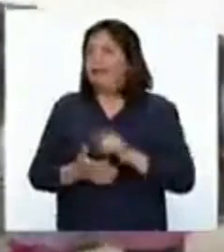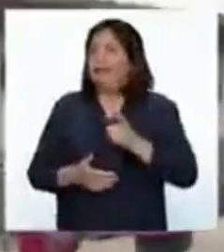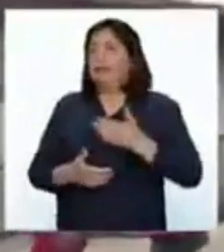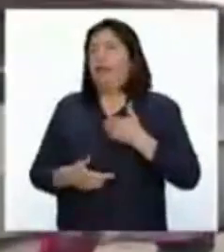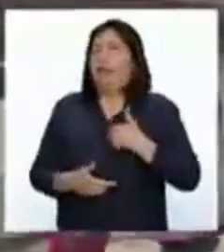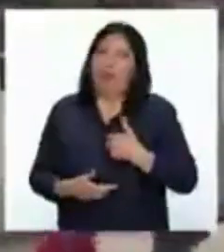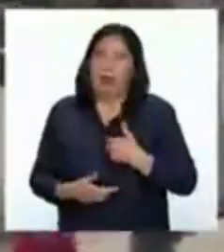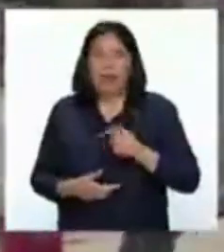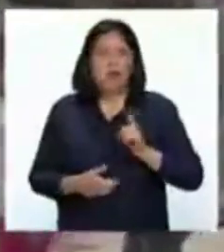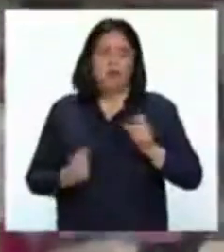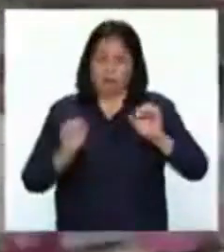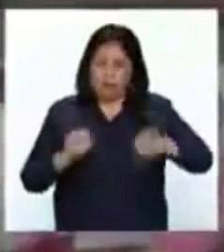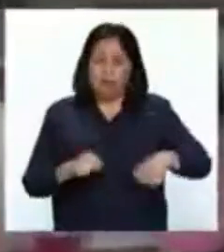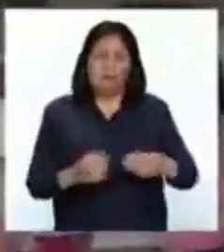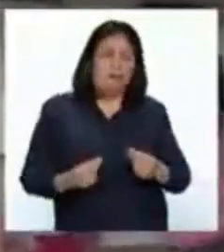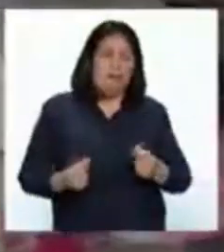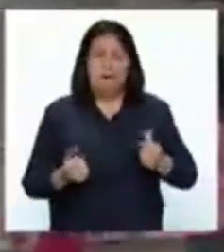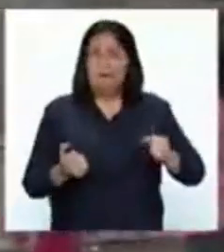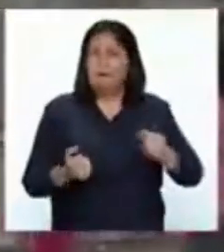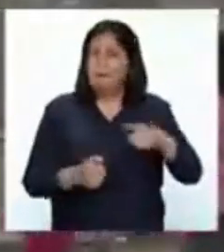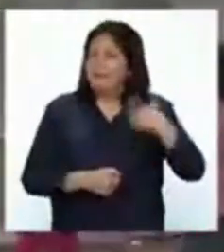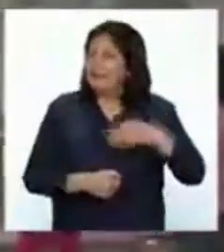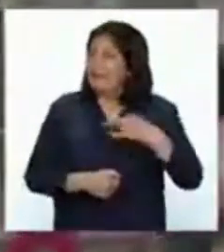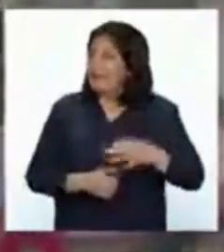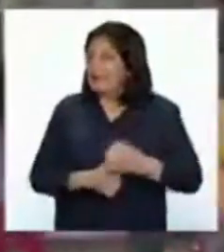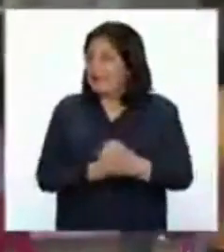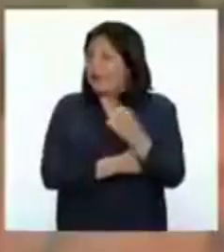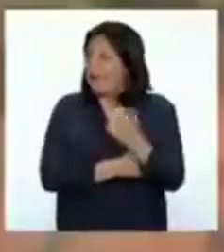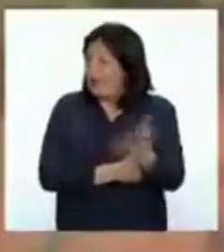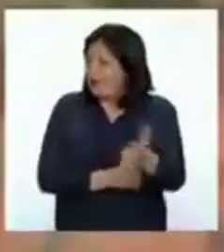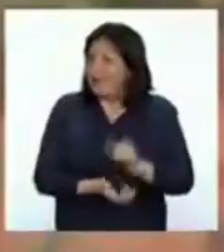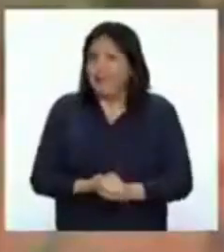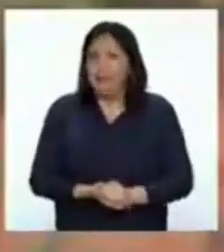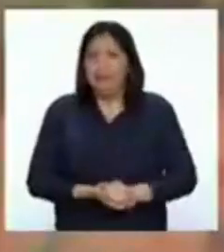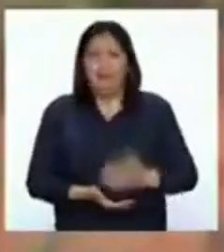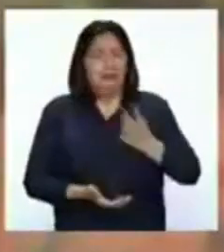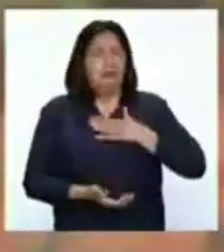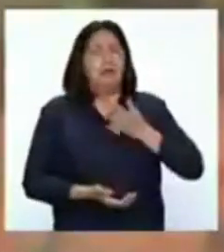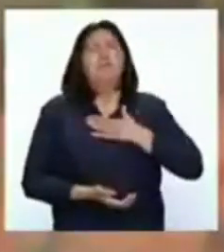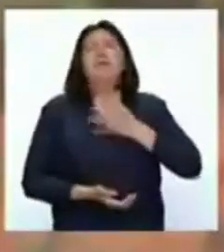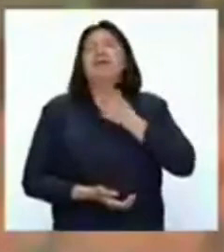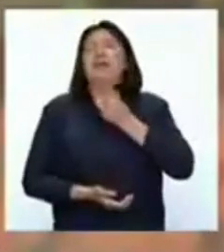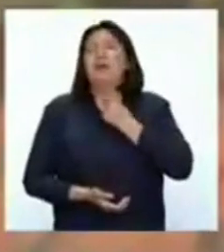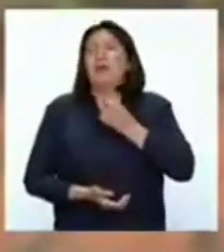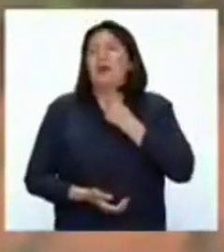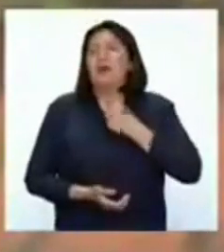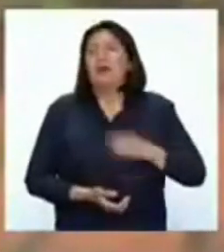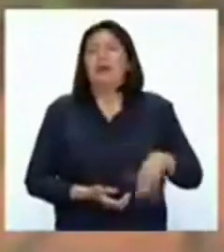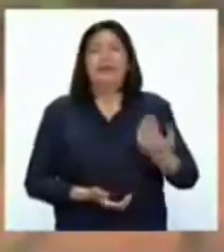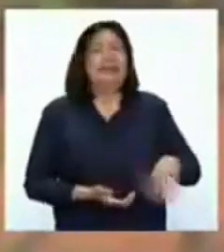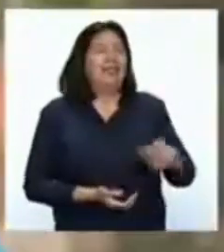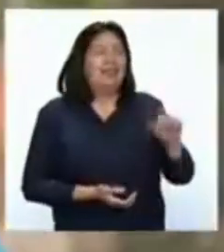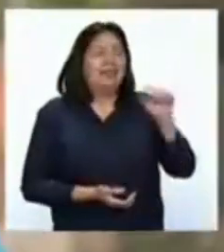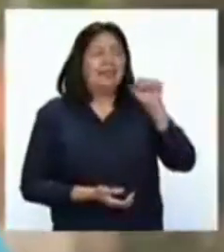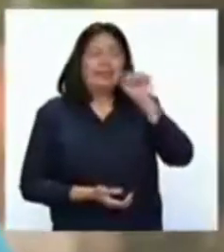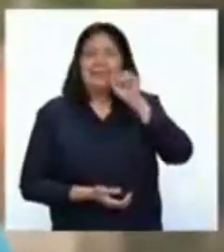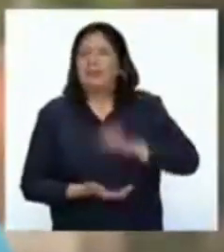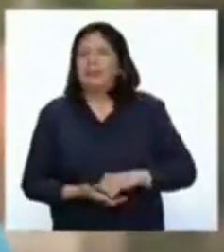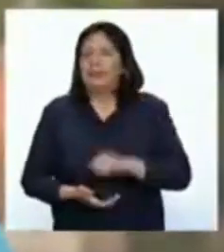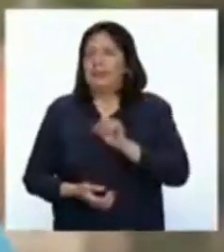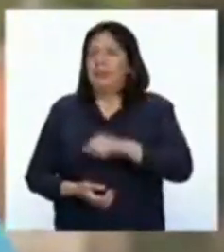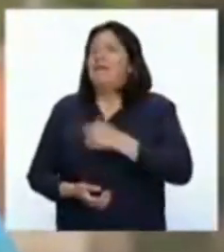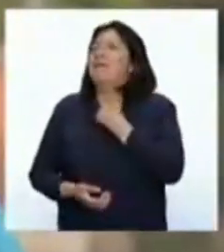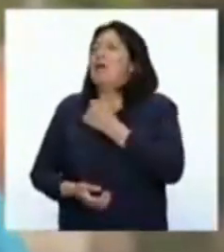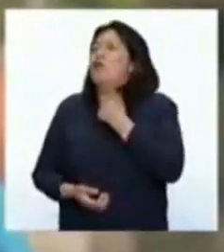pesados, más ágiles, y siempre están llenos de energía. A mí me encanta la zanahoria. Me